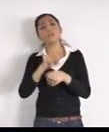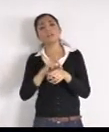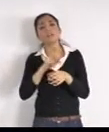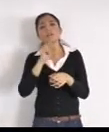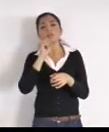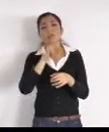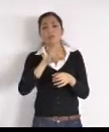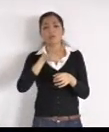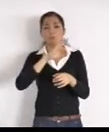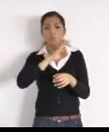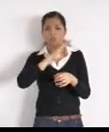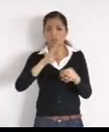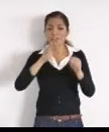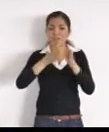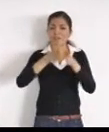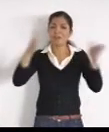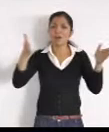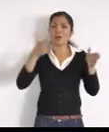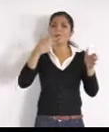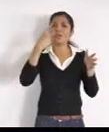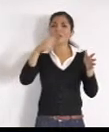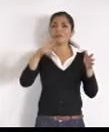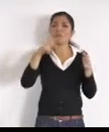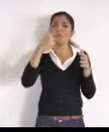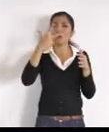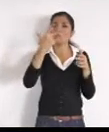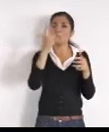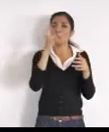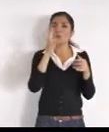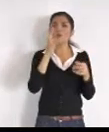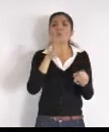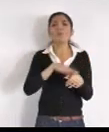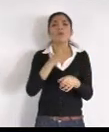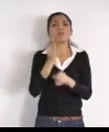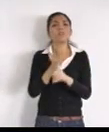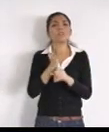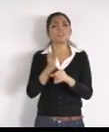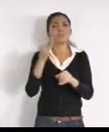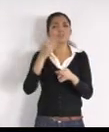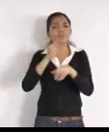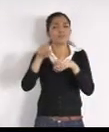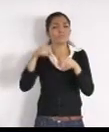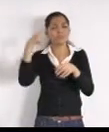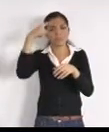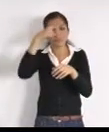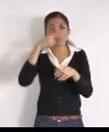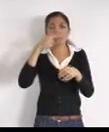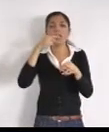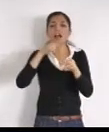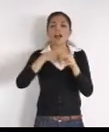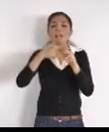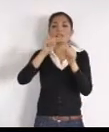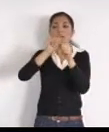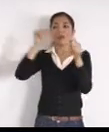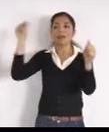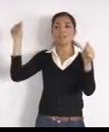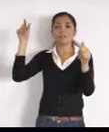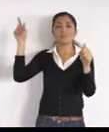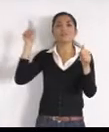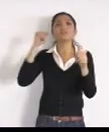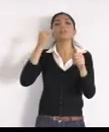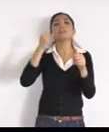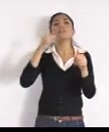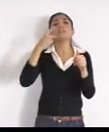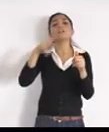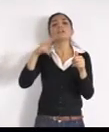encuentran, muy malas condiciones, y el por qué, en el fraccionamiento, de los asesinos, se tienen que pagar, los servicios públicos, de parte, de los propietarios, de